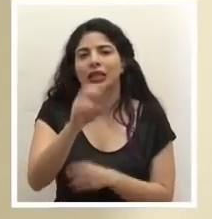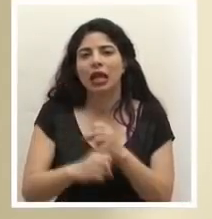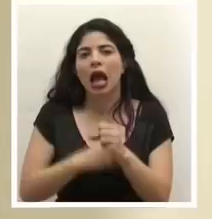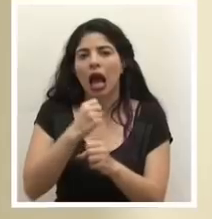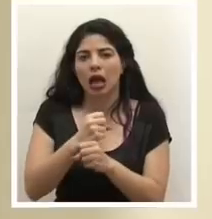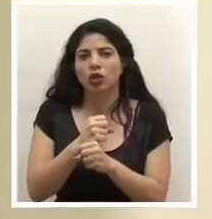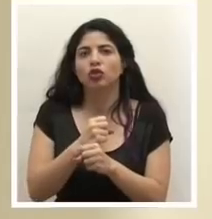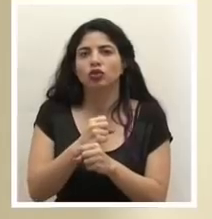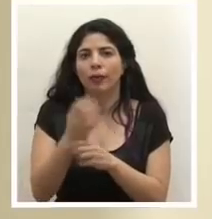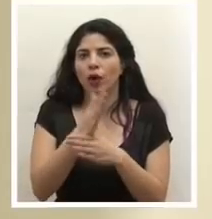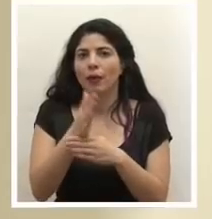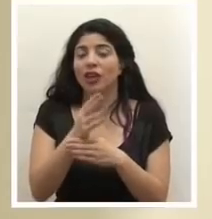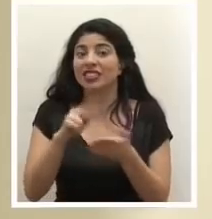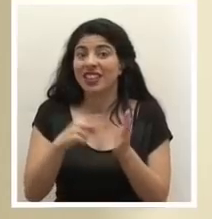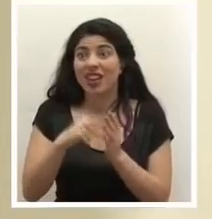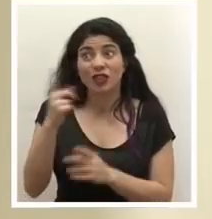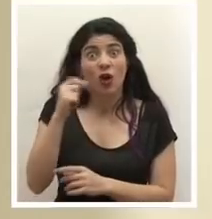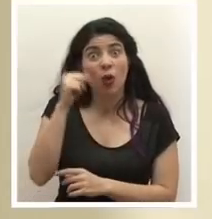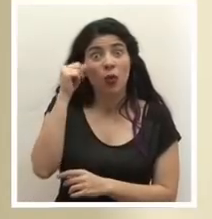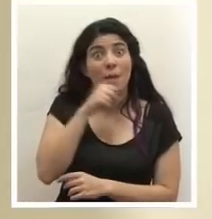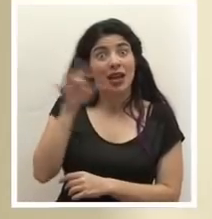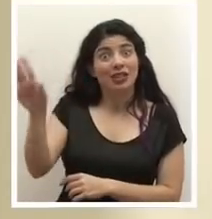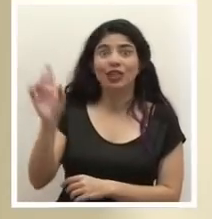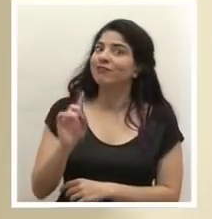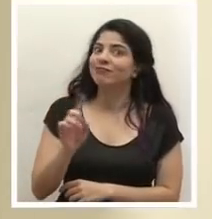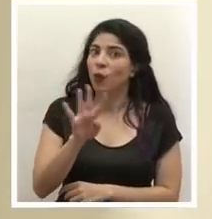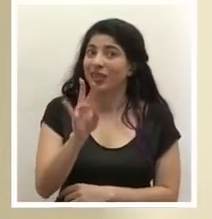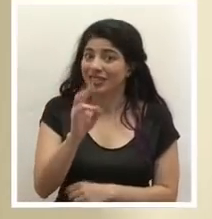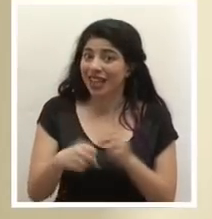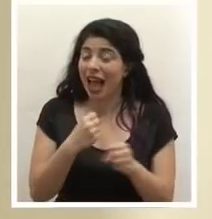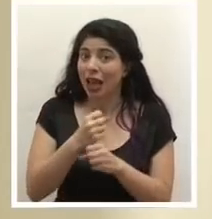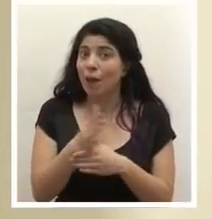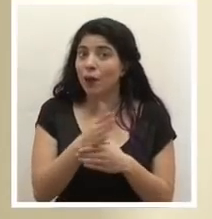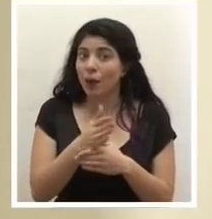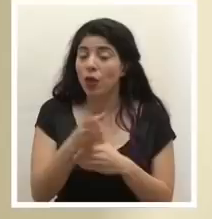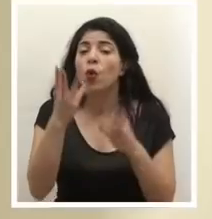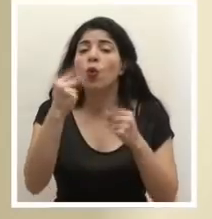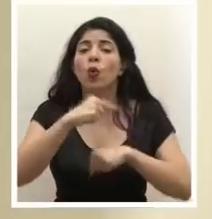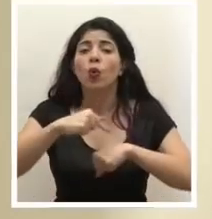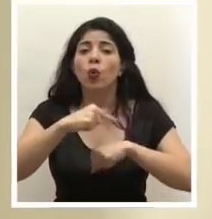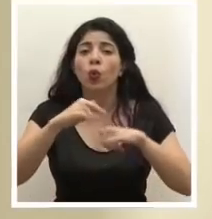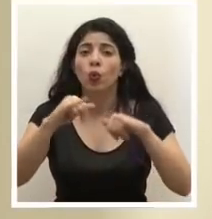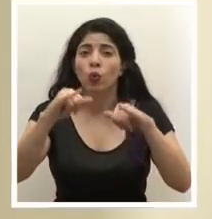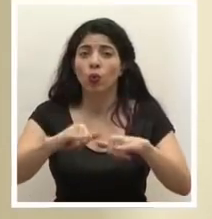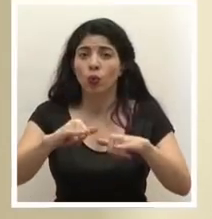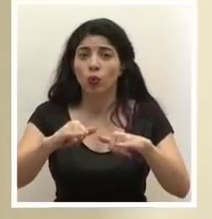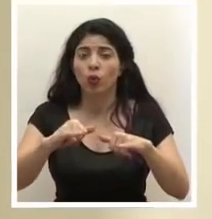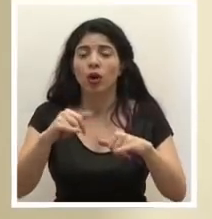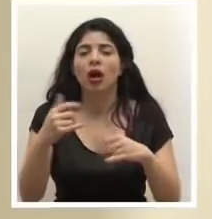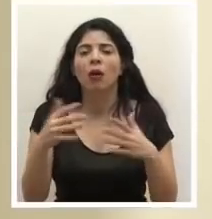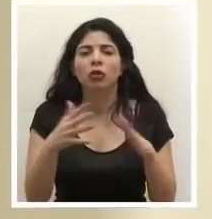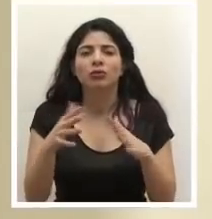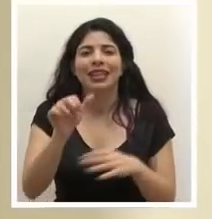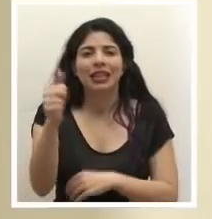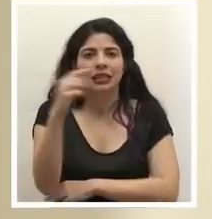tomemos nota de eso, no es sólo adultos mayores. Y el promedio de estancia en ese nivel de complejidad ha sido